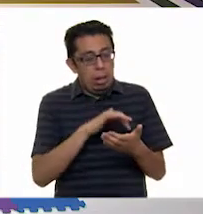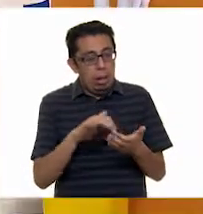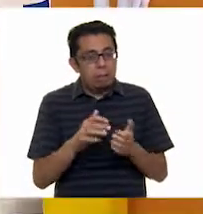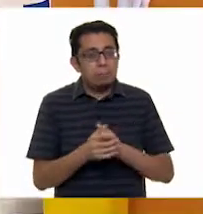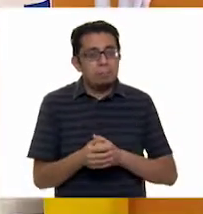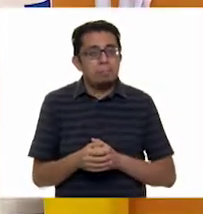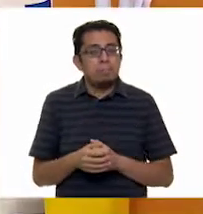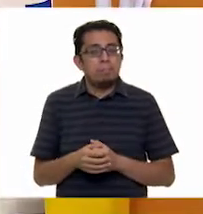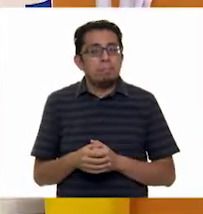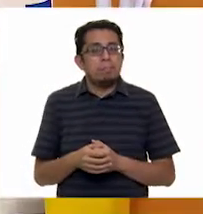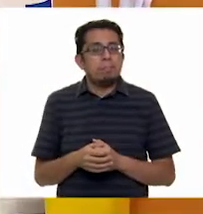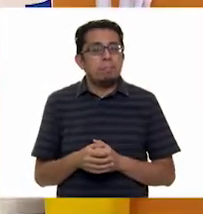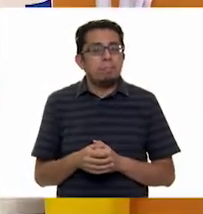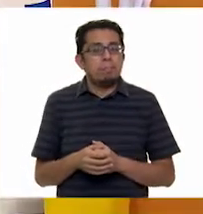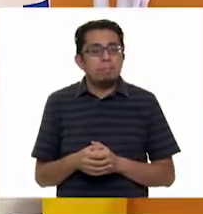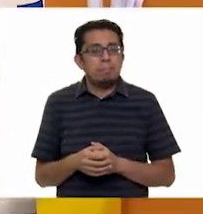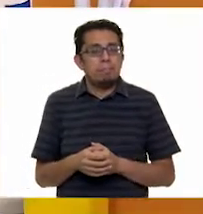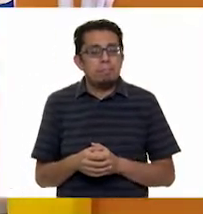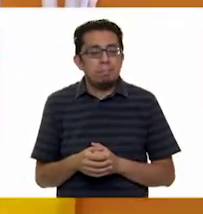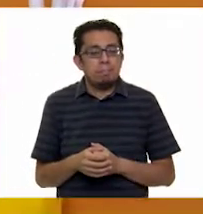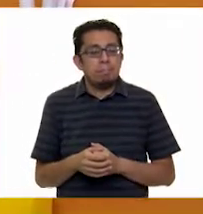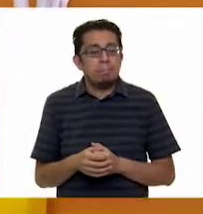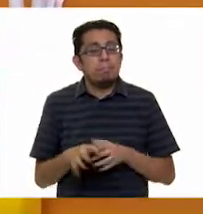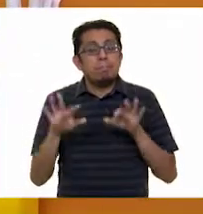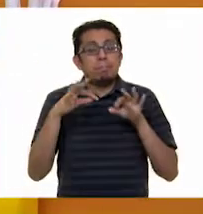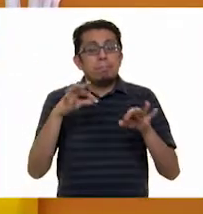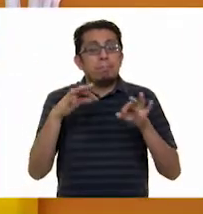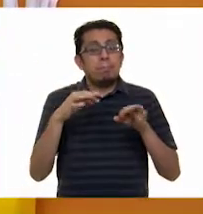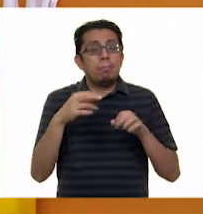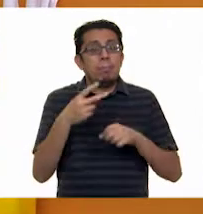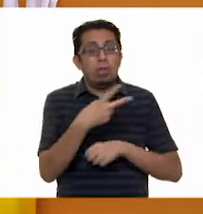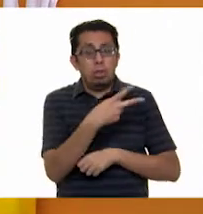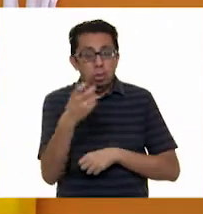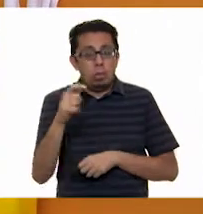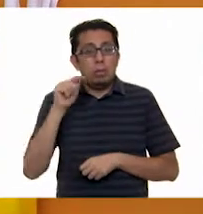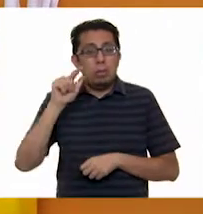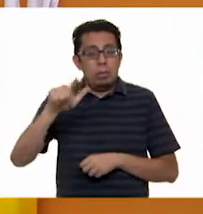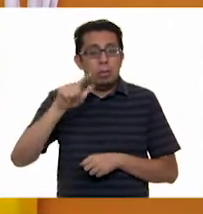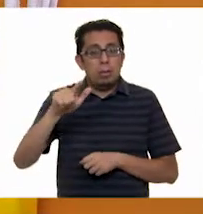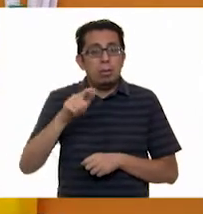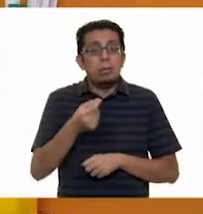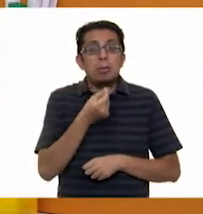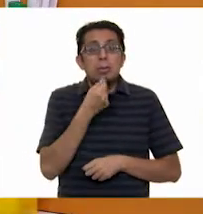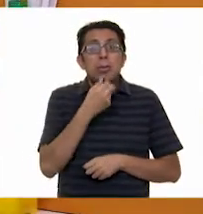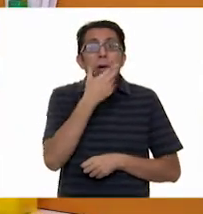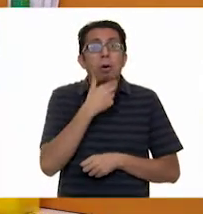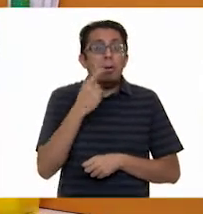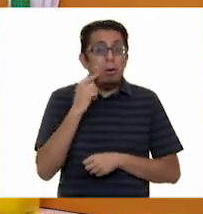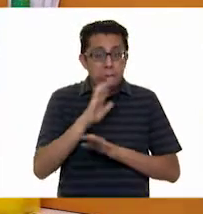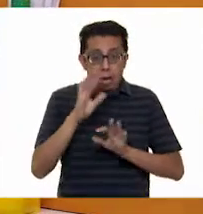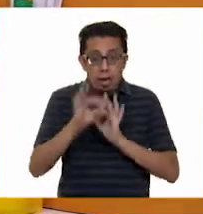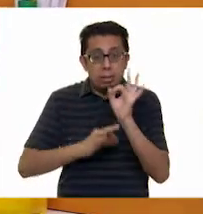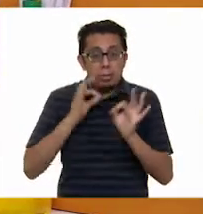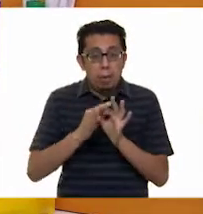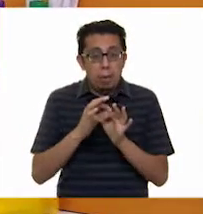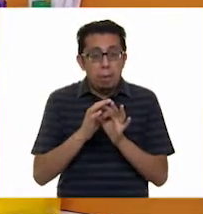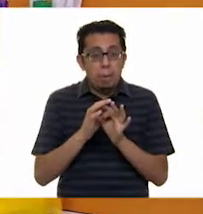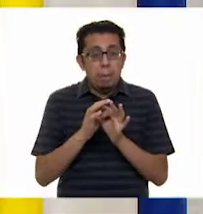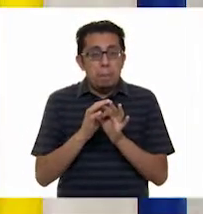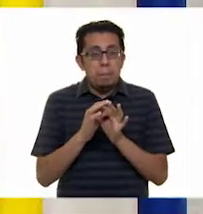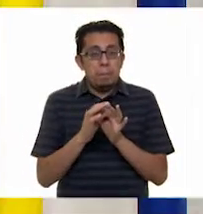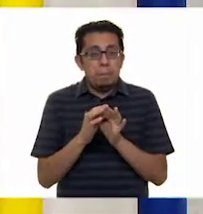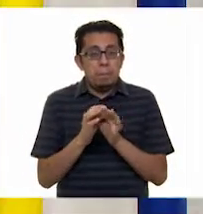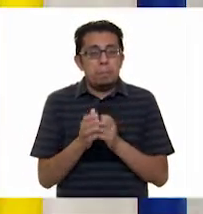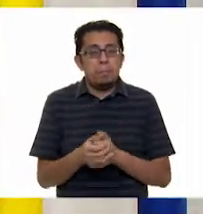Alexia? A ver, Lo vamos a abrir en la página 217. Niñas, niños, ¿ustedes ya están listos? ¿Preparados también?